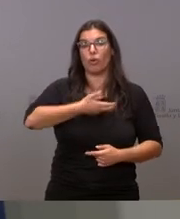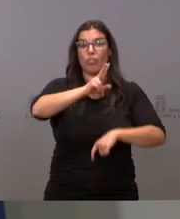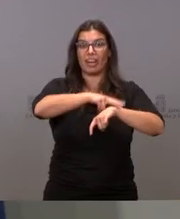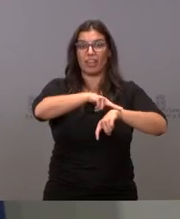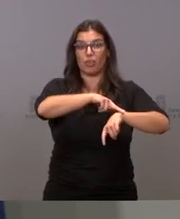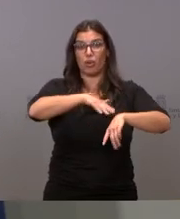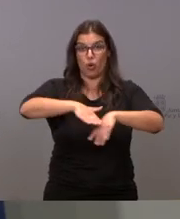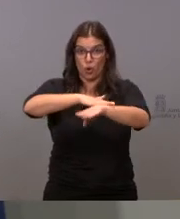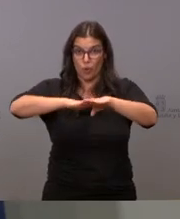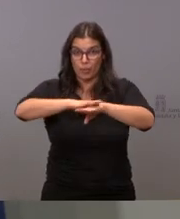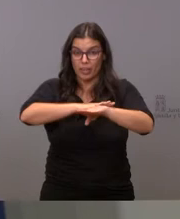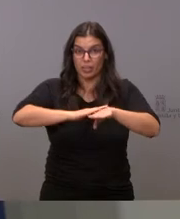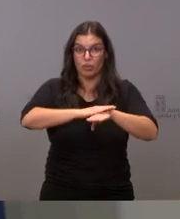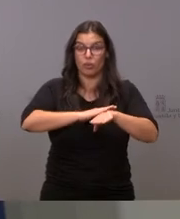gobierno